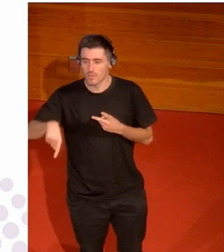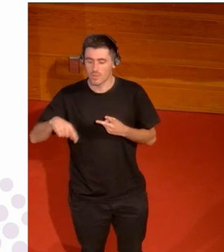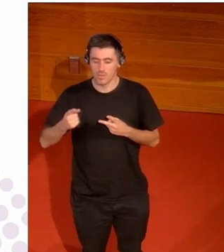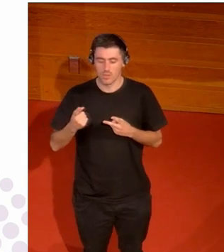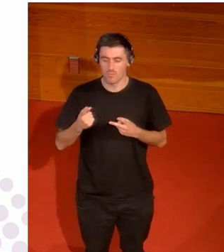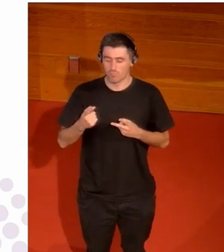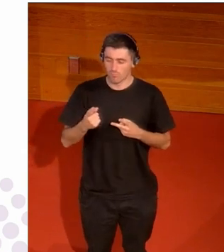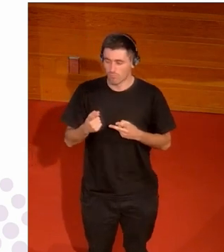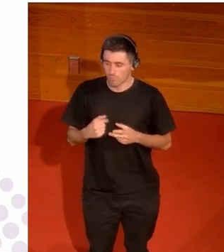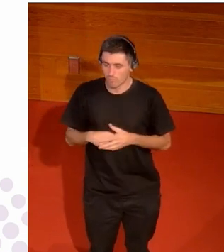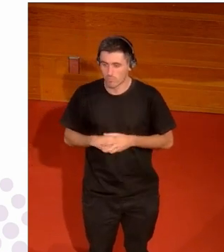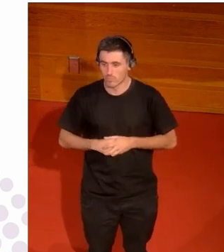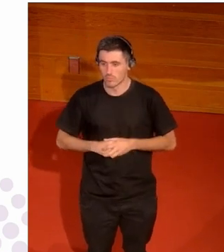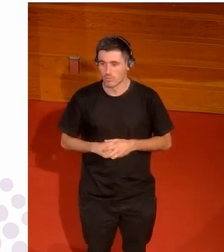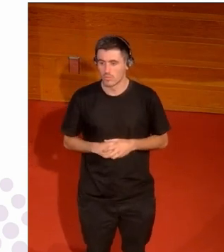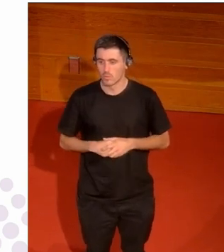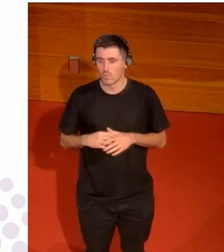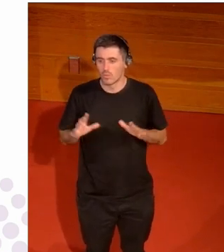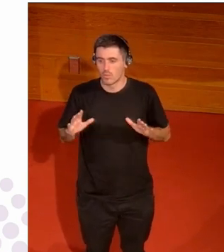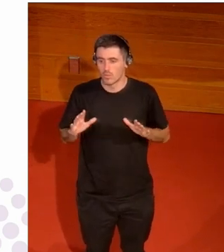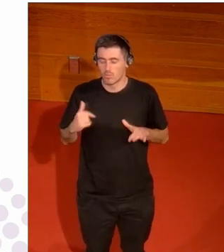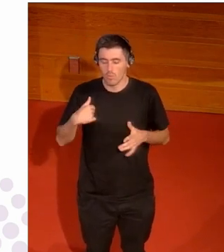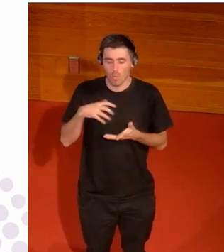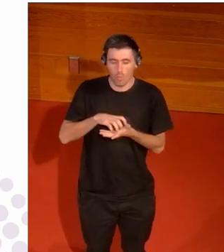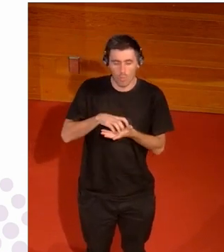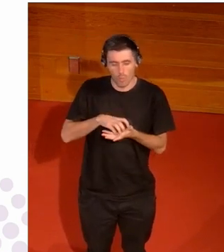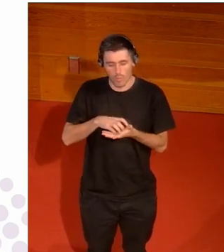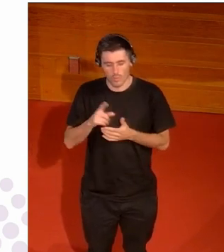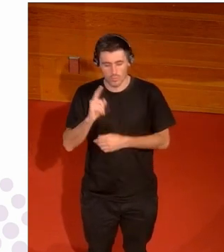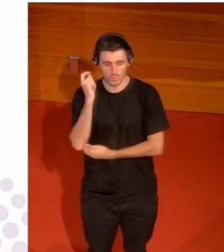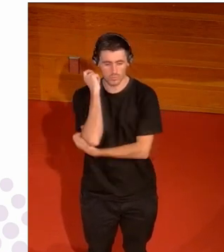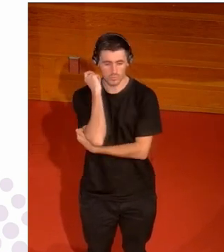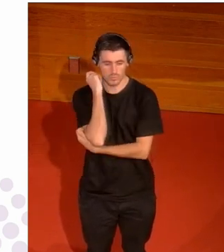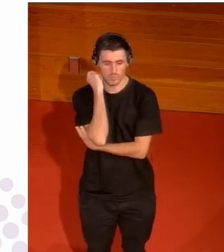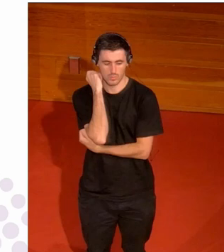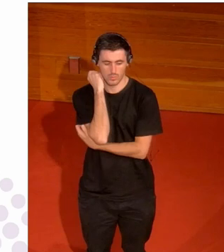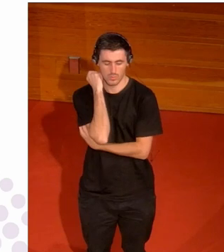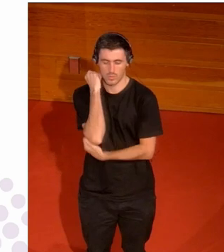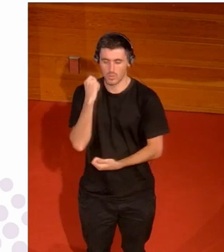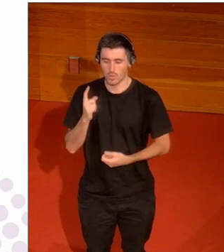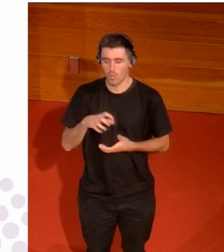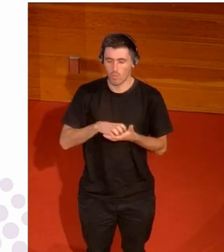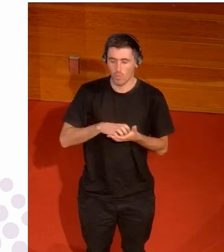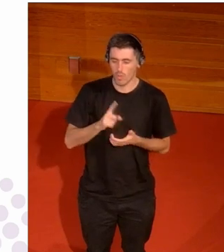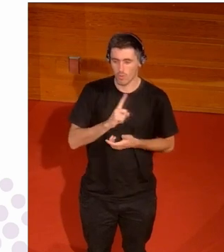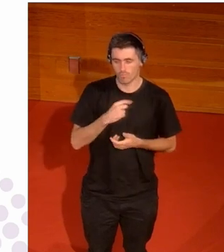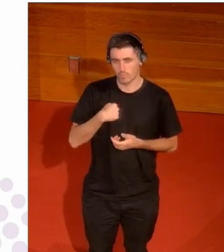y bueno más que duda es algo a colación de lo que se ha dicho